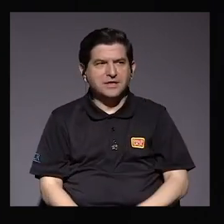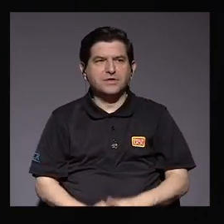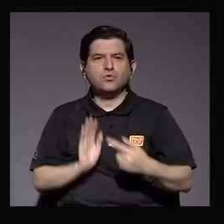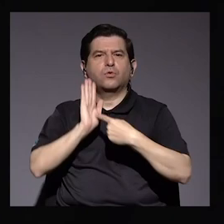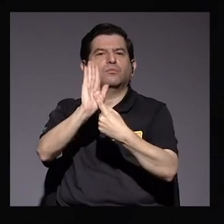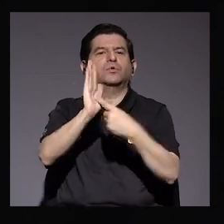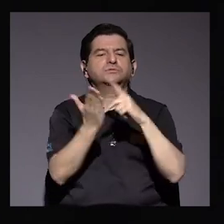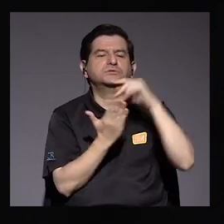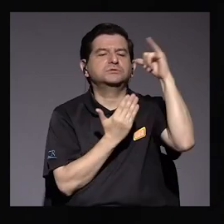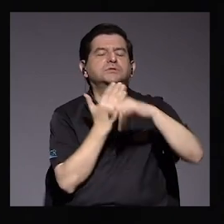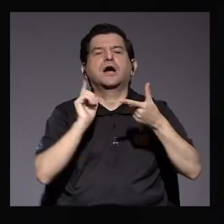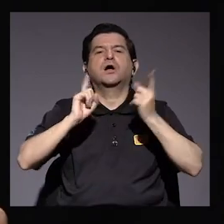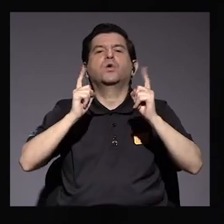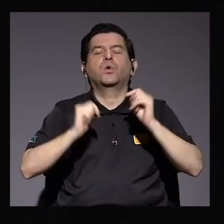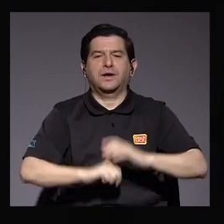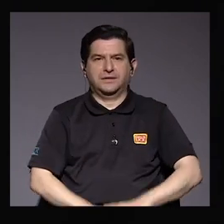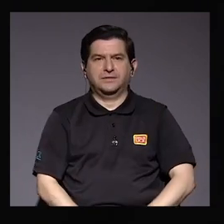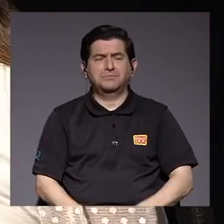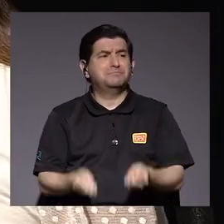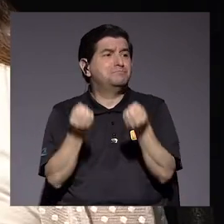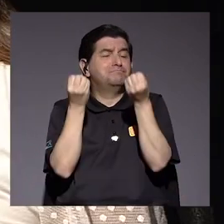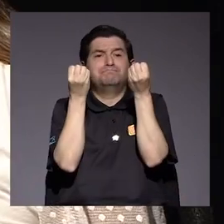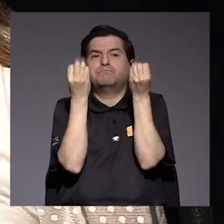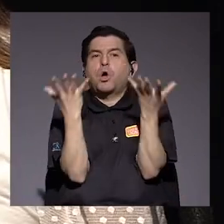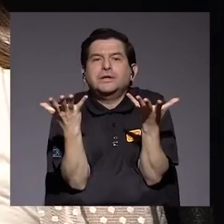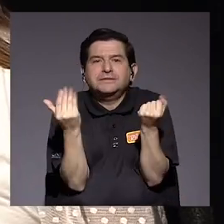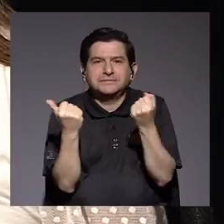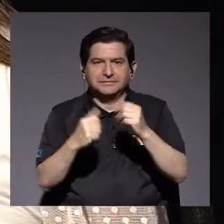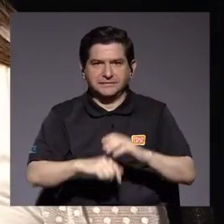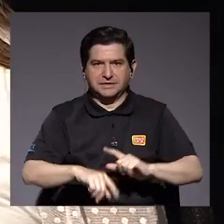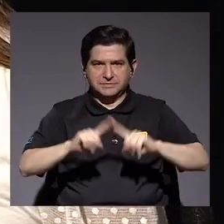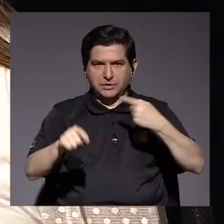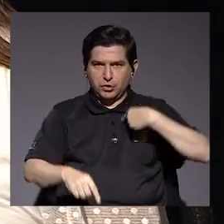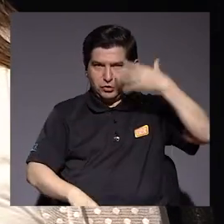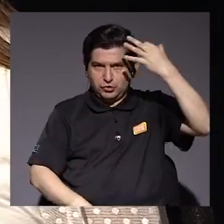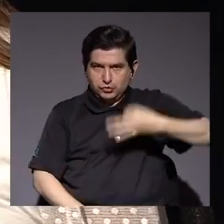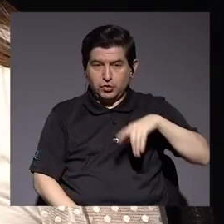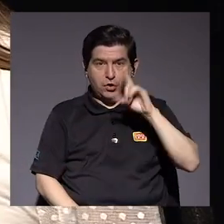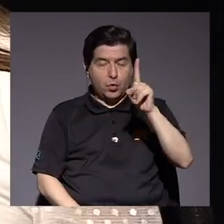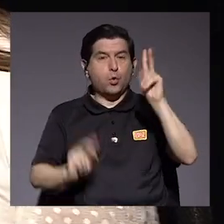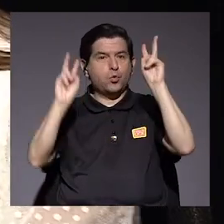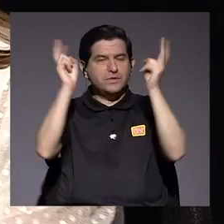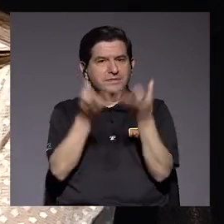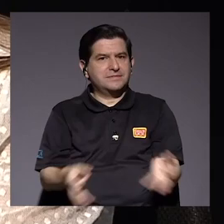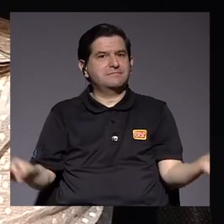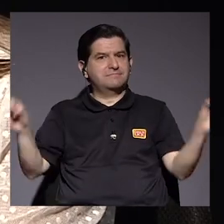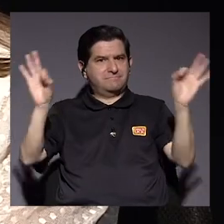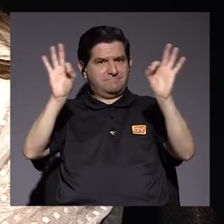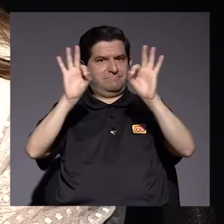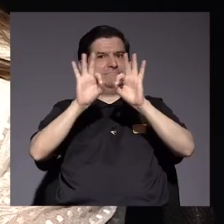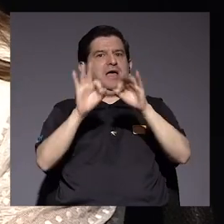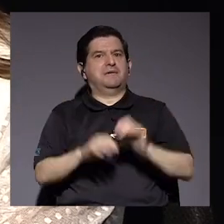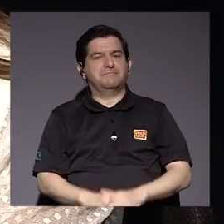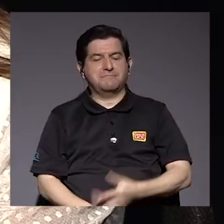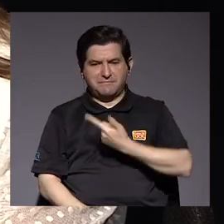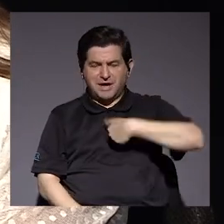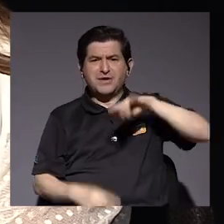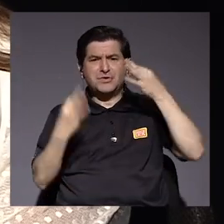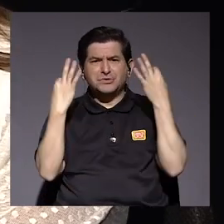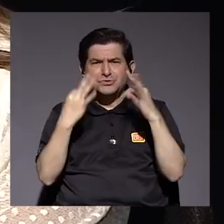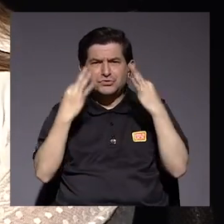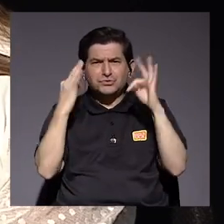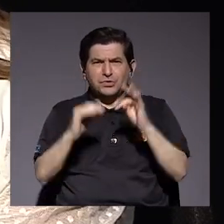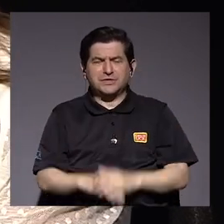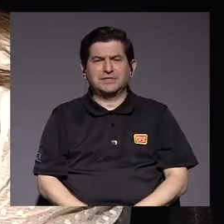Cristiana se han visto reflejados en proyectos? Bueno, muchísimos, pero yo creo que uno de los temas más importantes